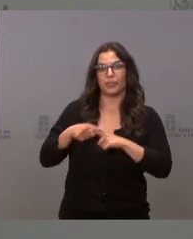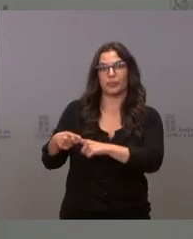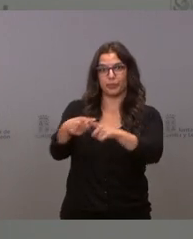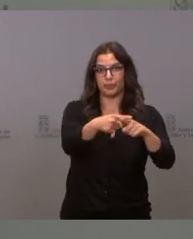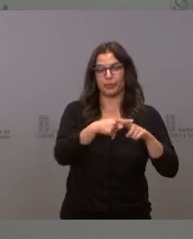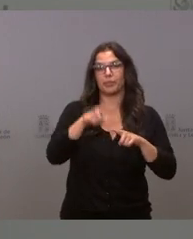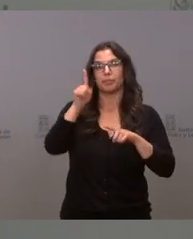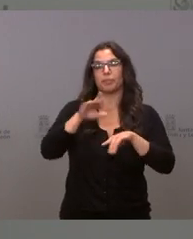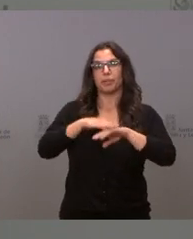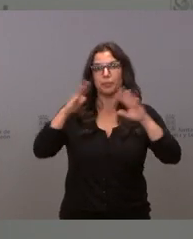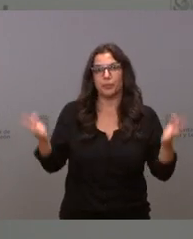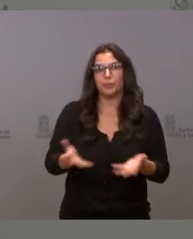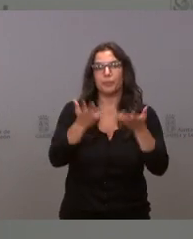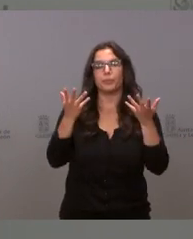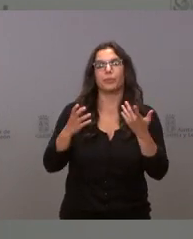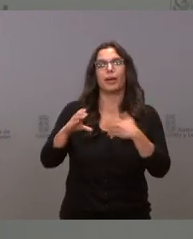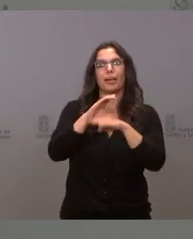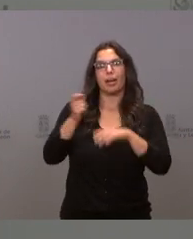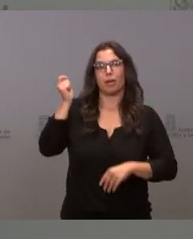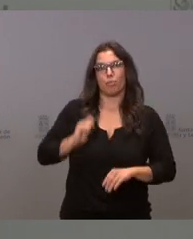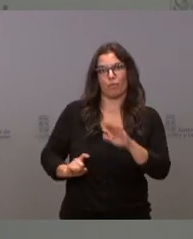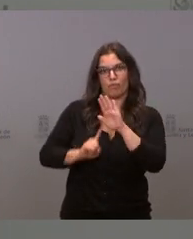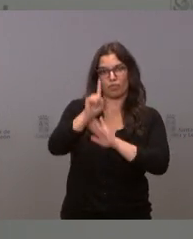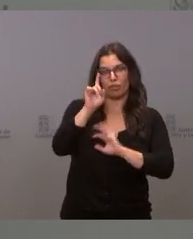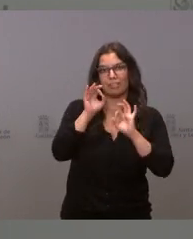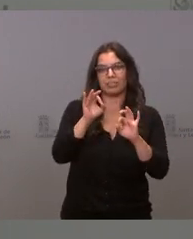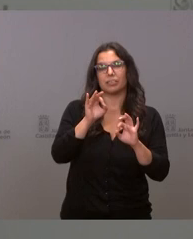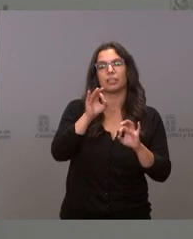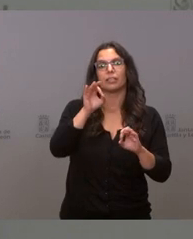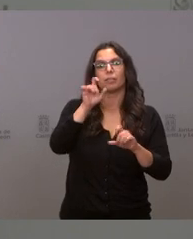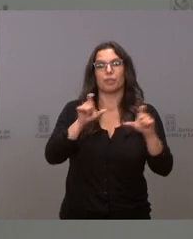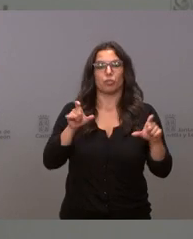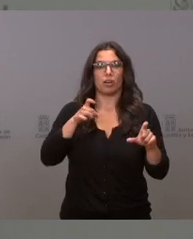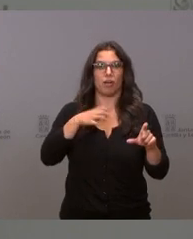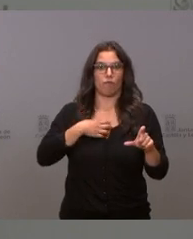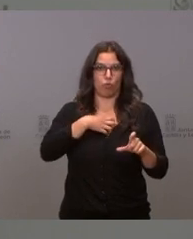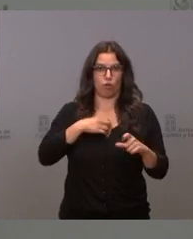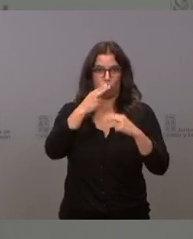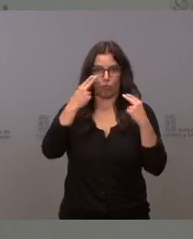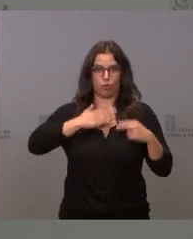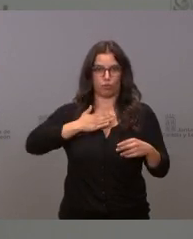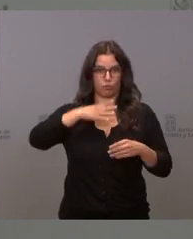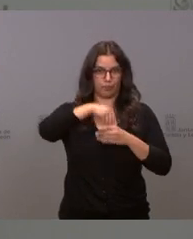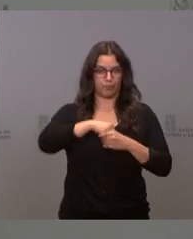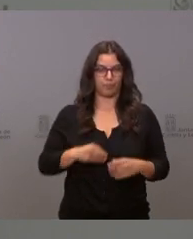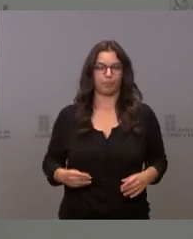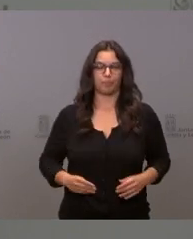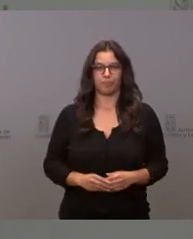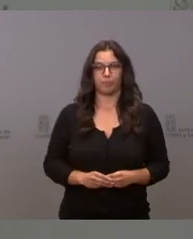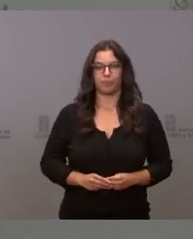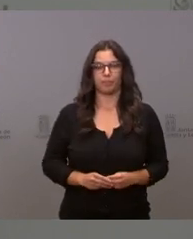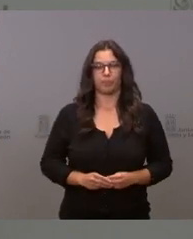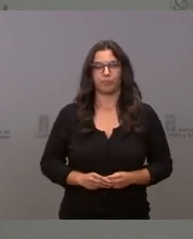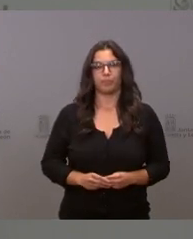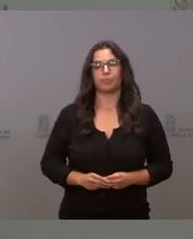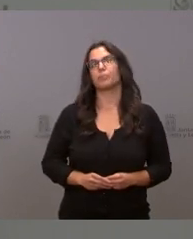impulso a la carrera profesional de nuestros empleados públicos. Se ha aprobado el